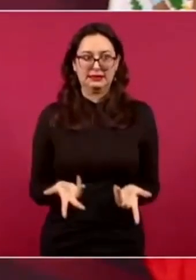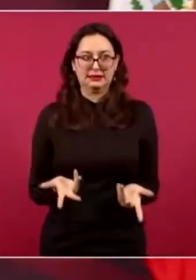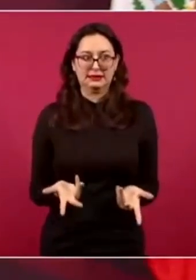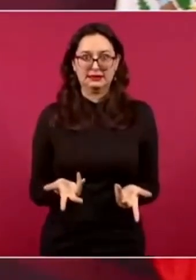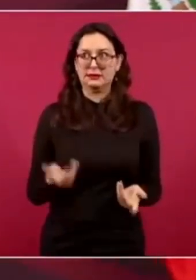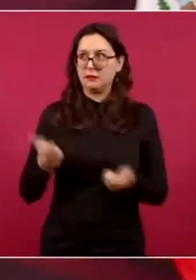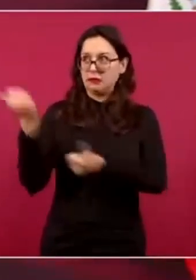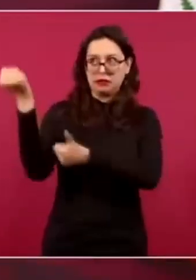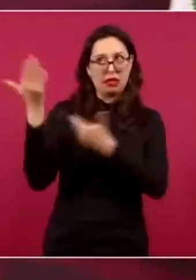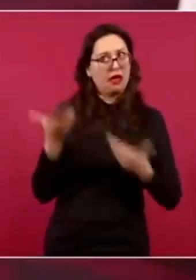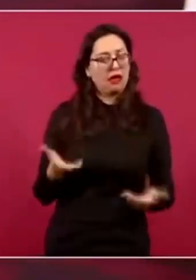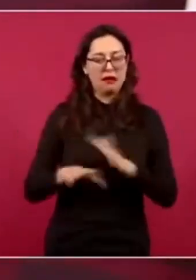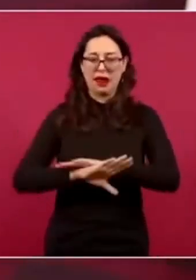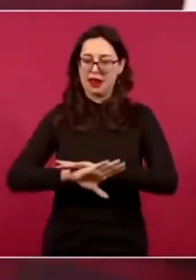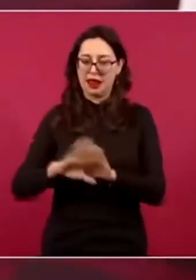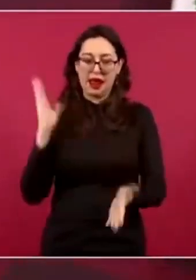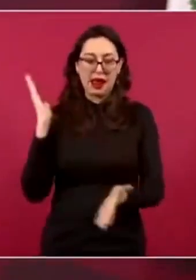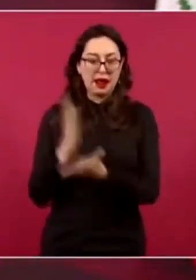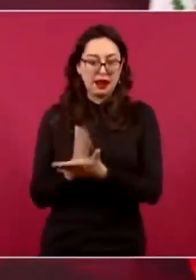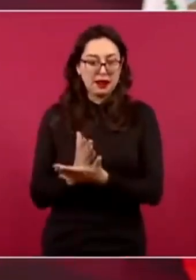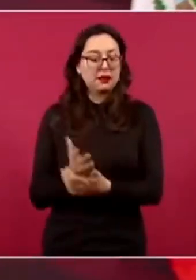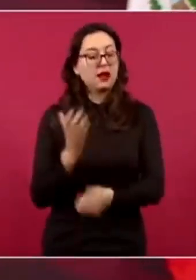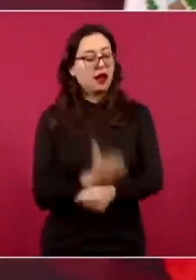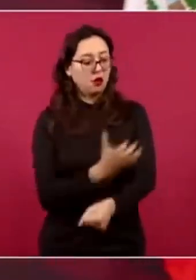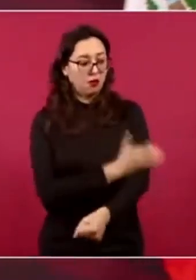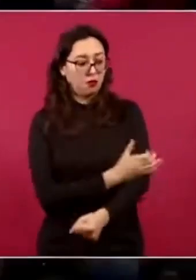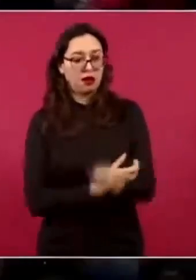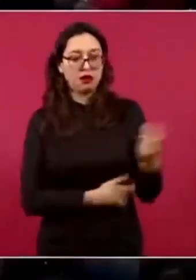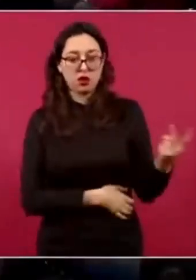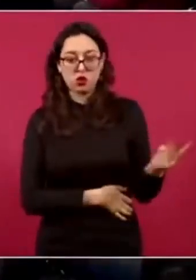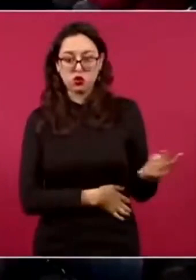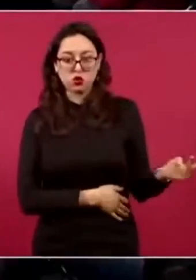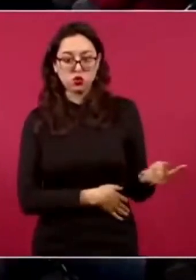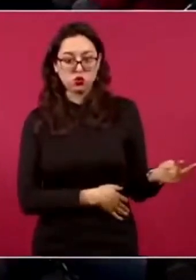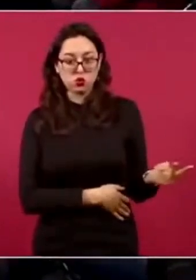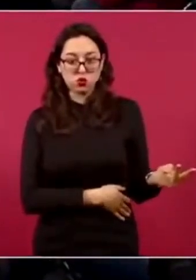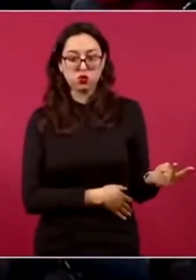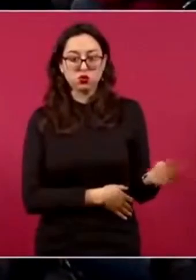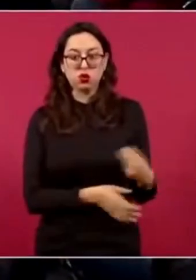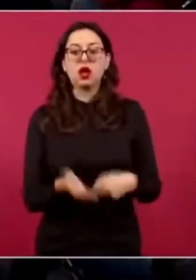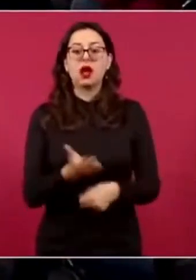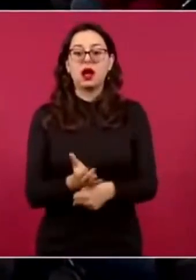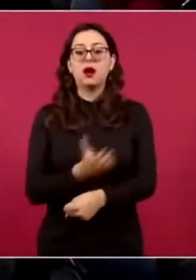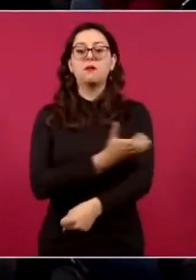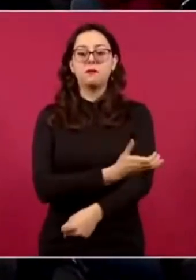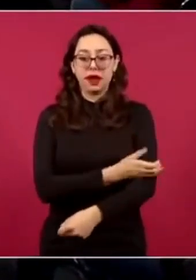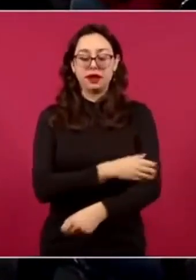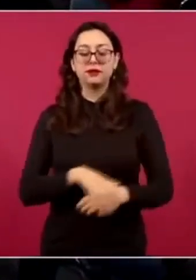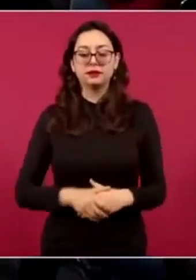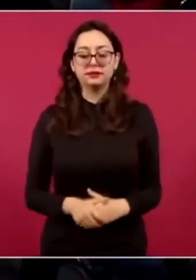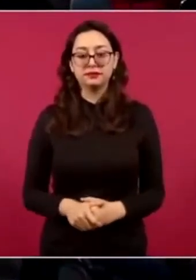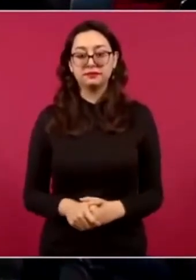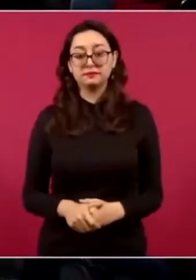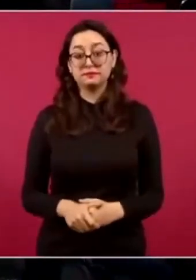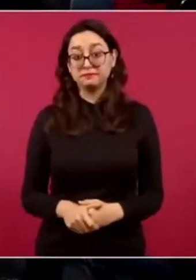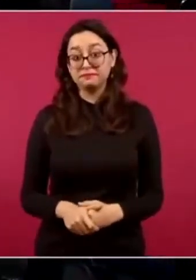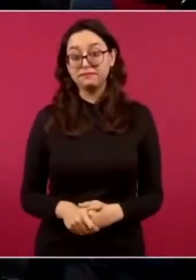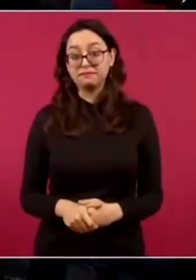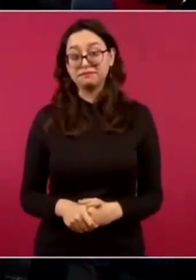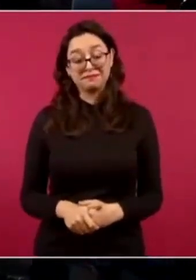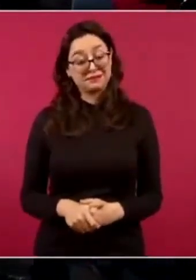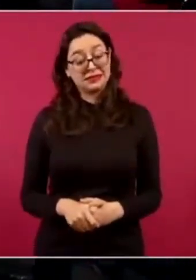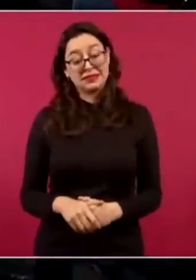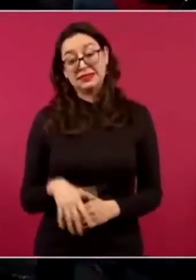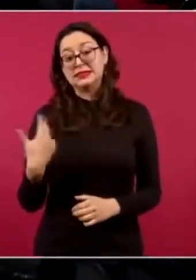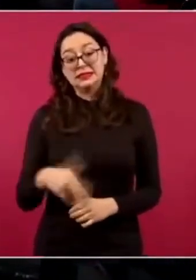Octavio y Rocío. Son dos servidores públicos de